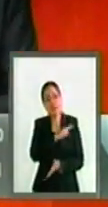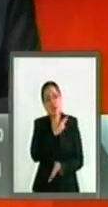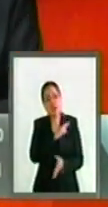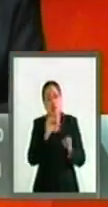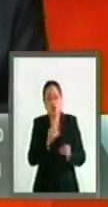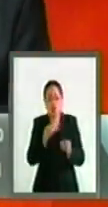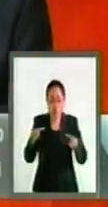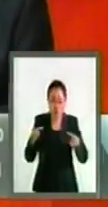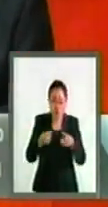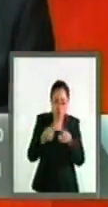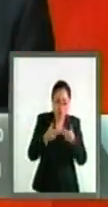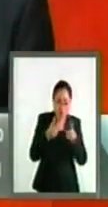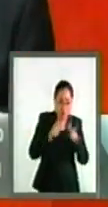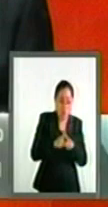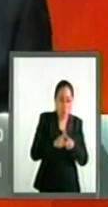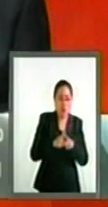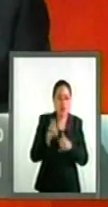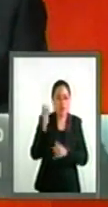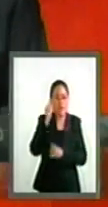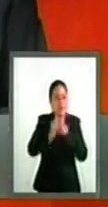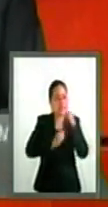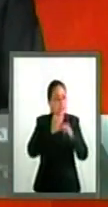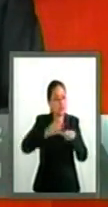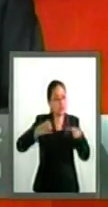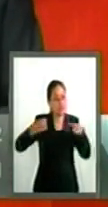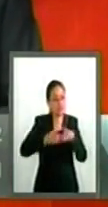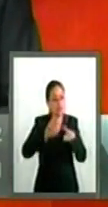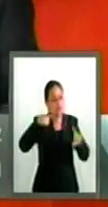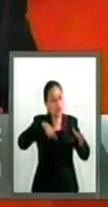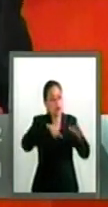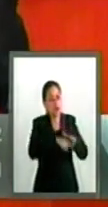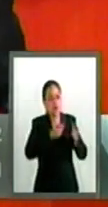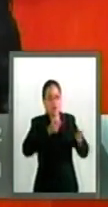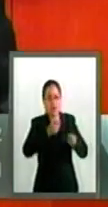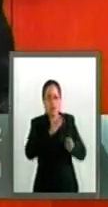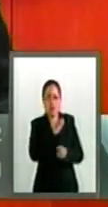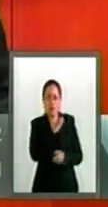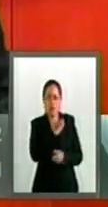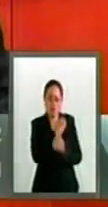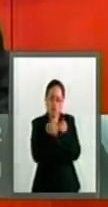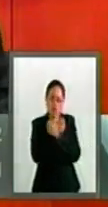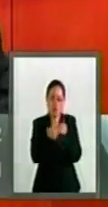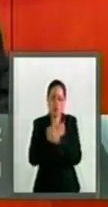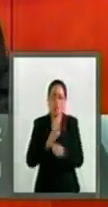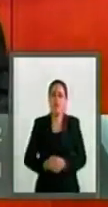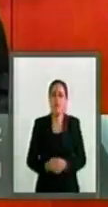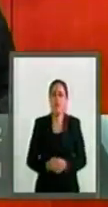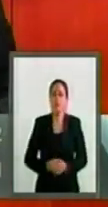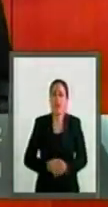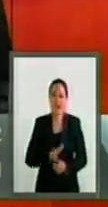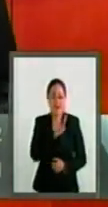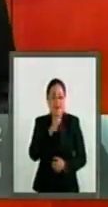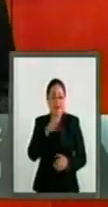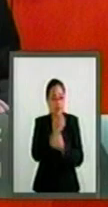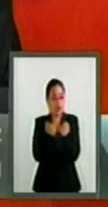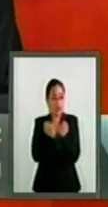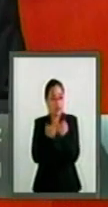consorcios transnacionales. El principio polisémico de calidad educativa